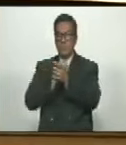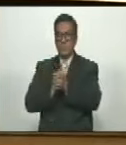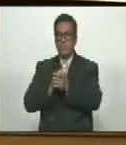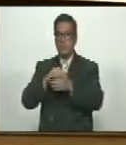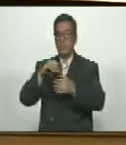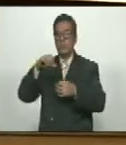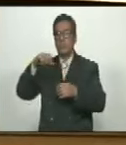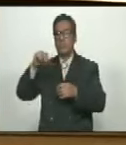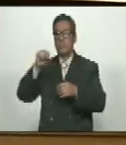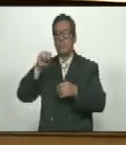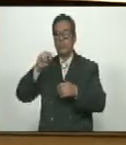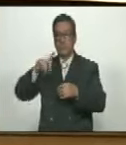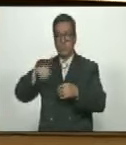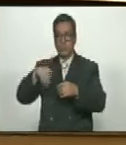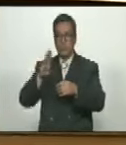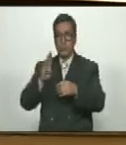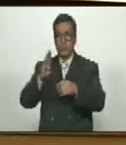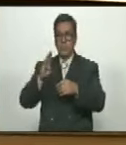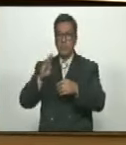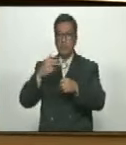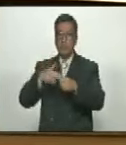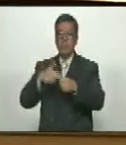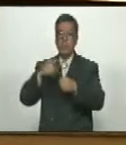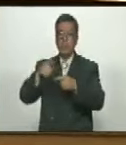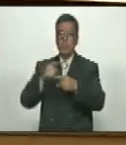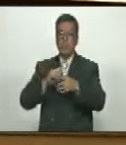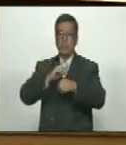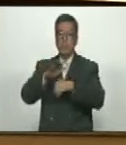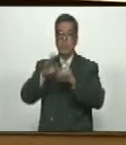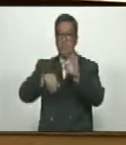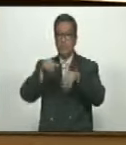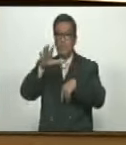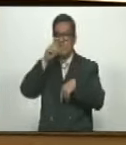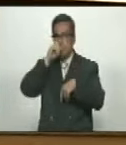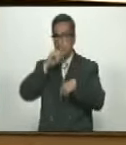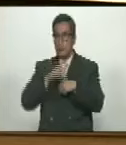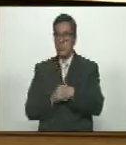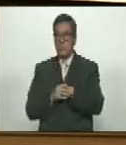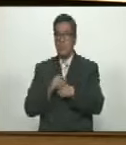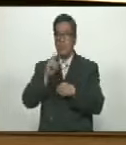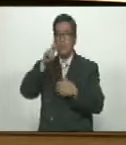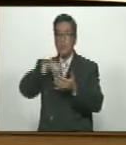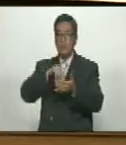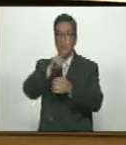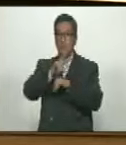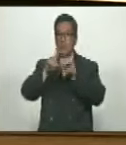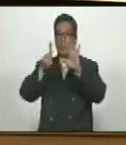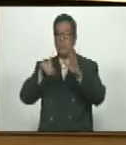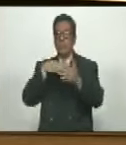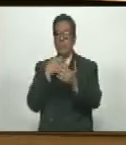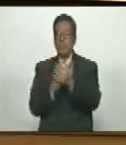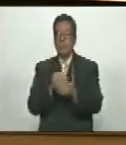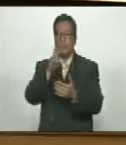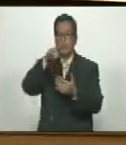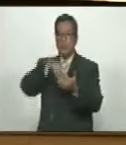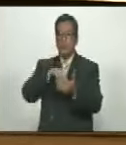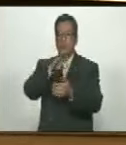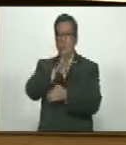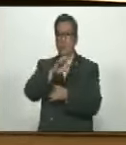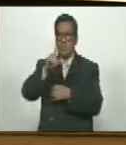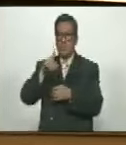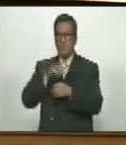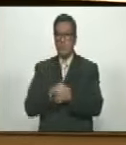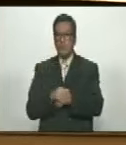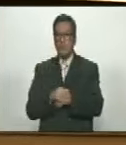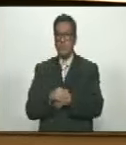anónima y petro boscan sociedad anónima por el periodo de 15 años desde el 2026 hasta el 2041